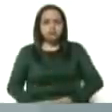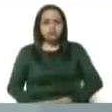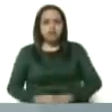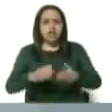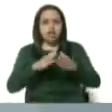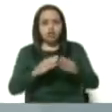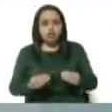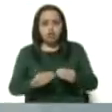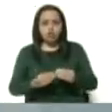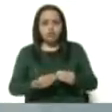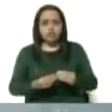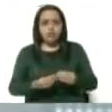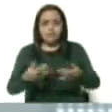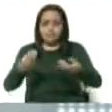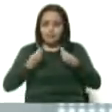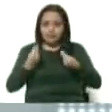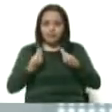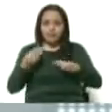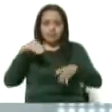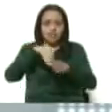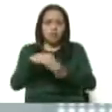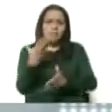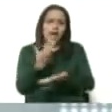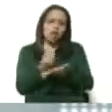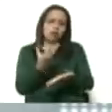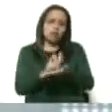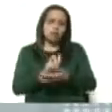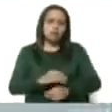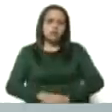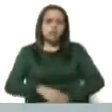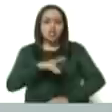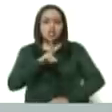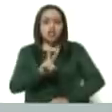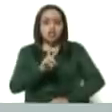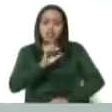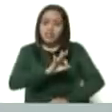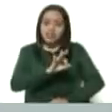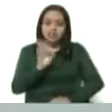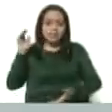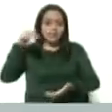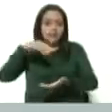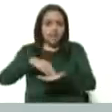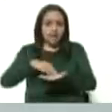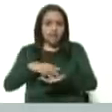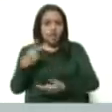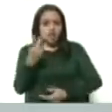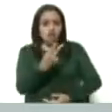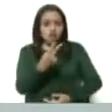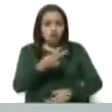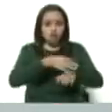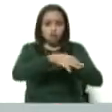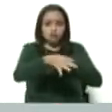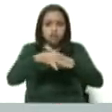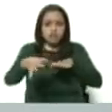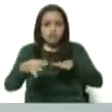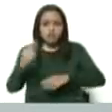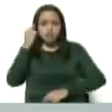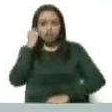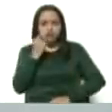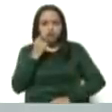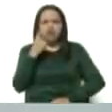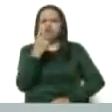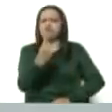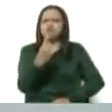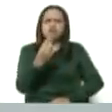capital de Maturín. Tres casos del estado Miranda, dos de ellos del municipio Sucre. Uno fue